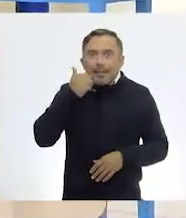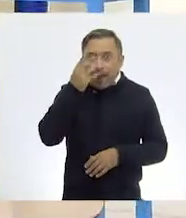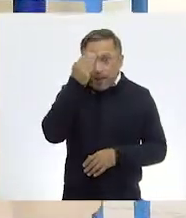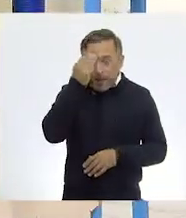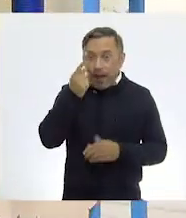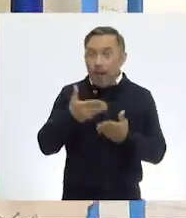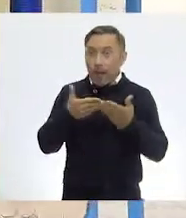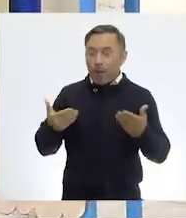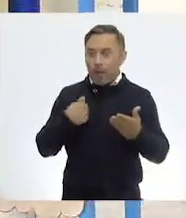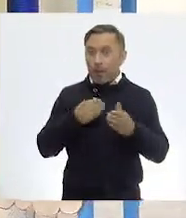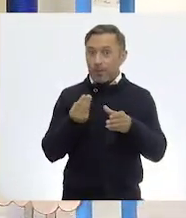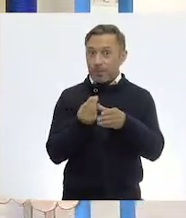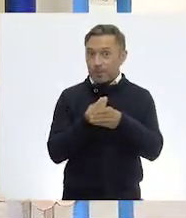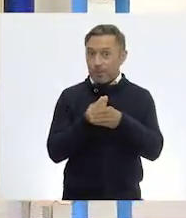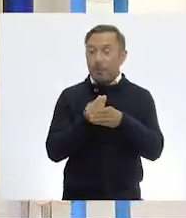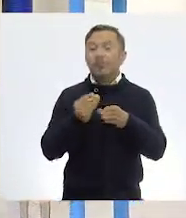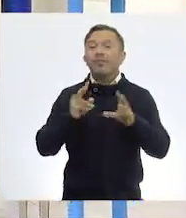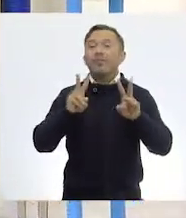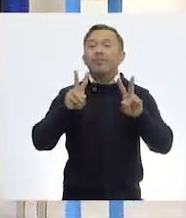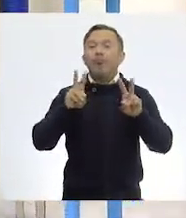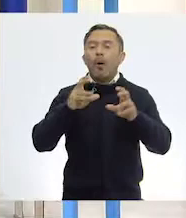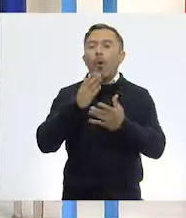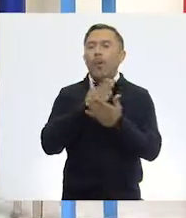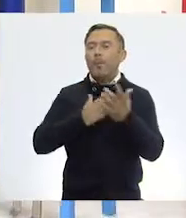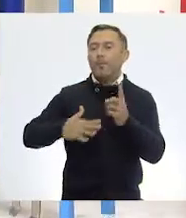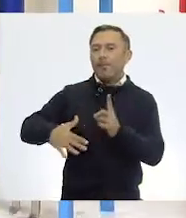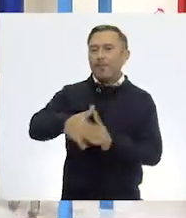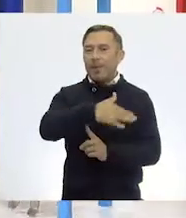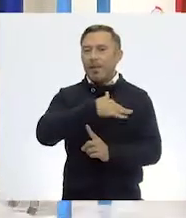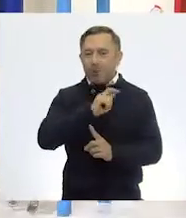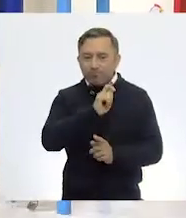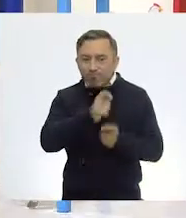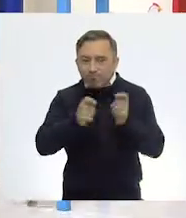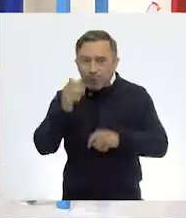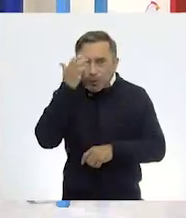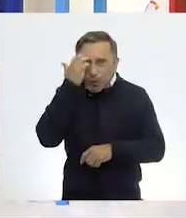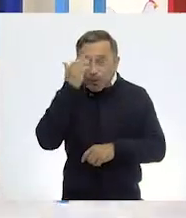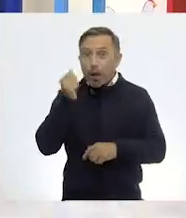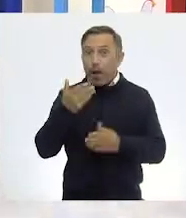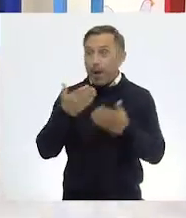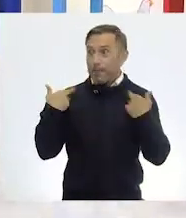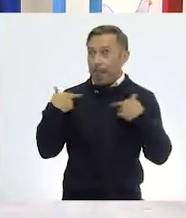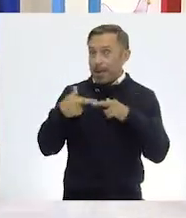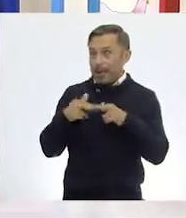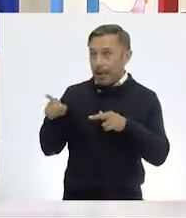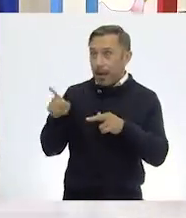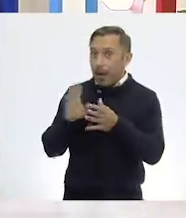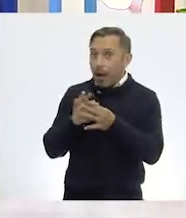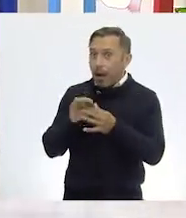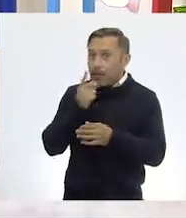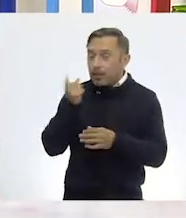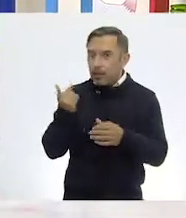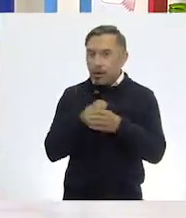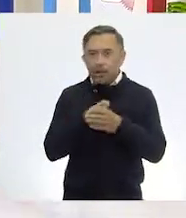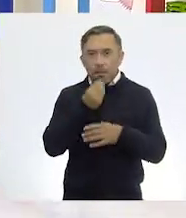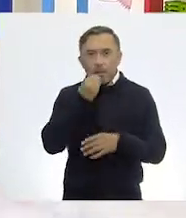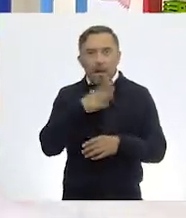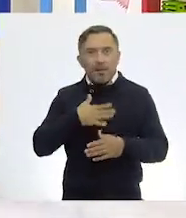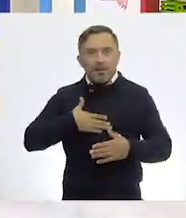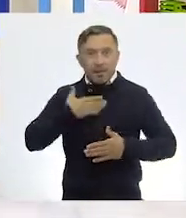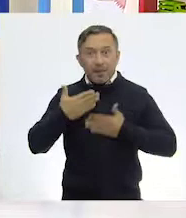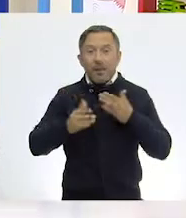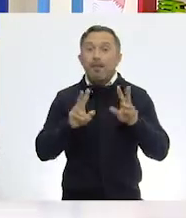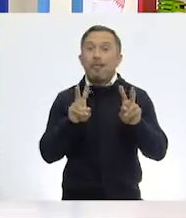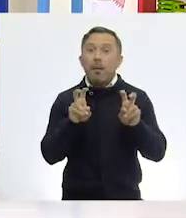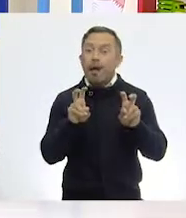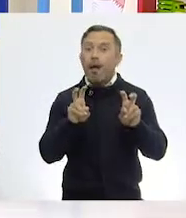Conocimiento del Medio. Y la maestra Leni me dijo que esta clase va a estar muy divertida. Nuestro tema es animales domésticos y